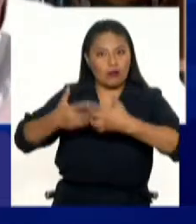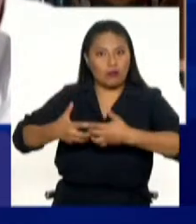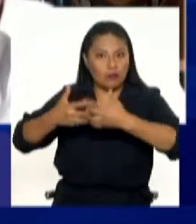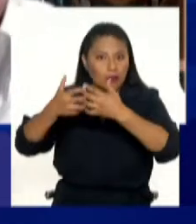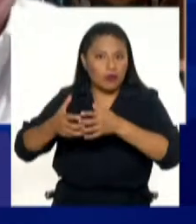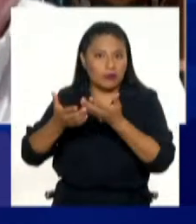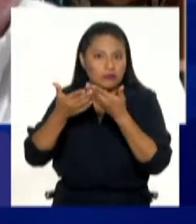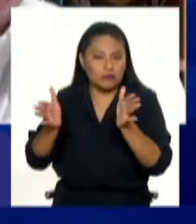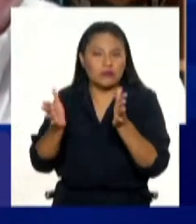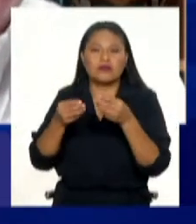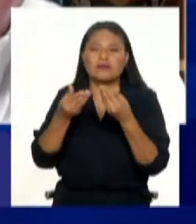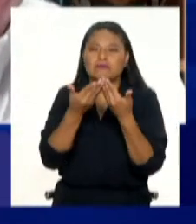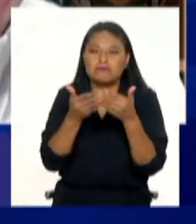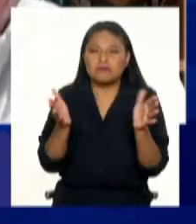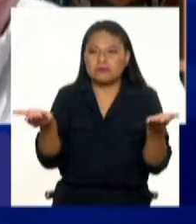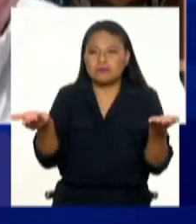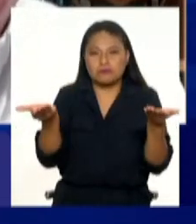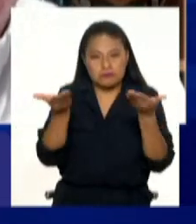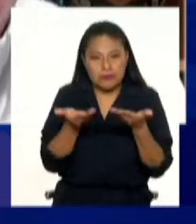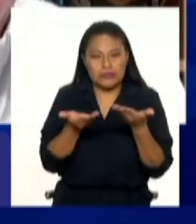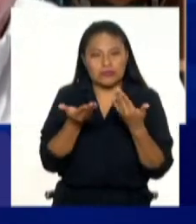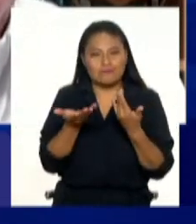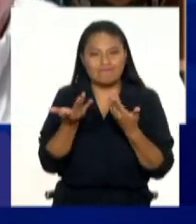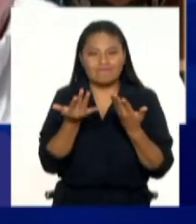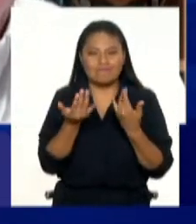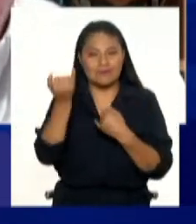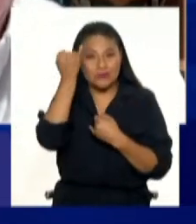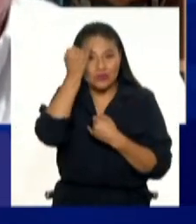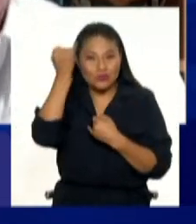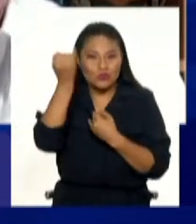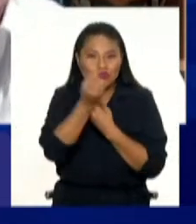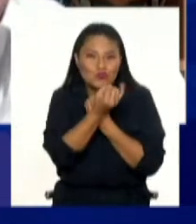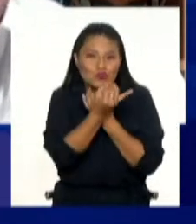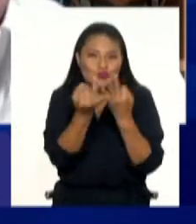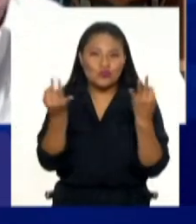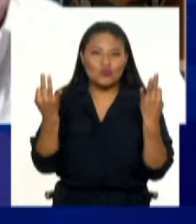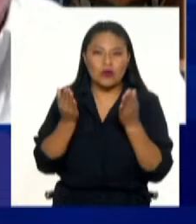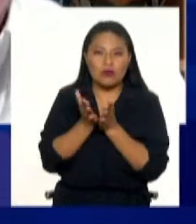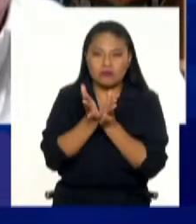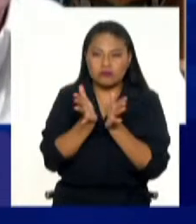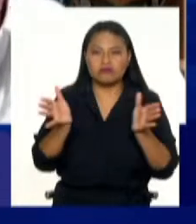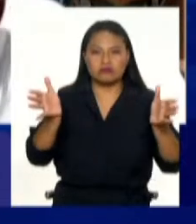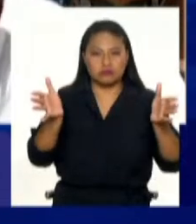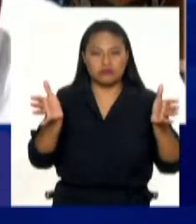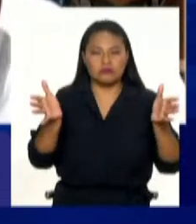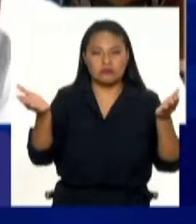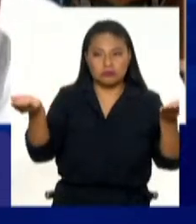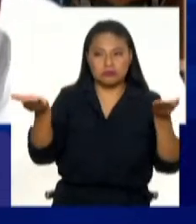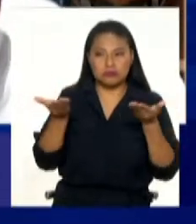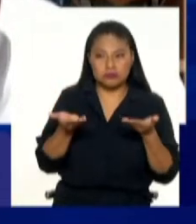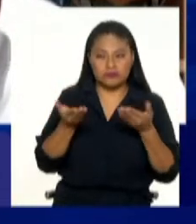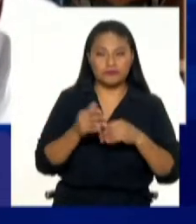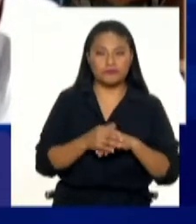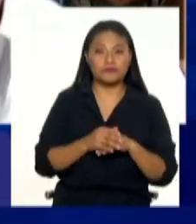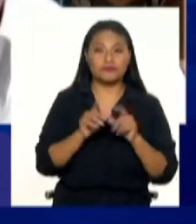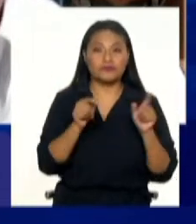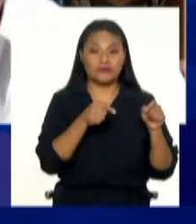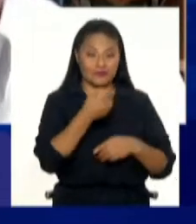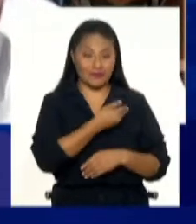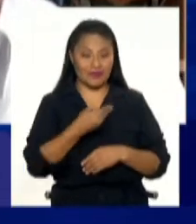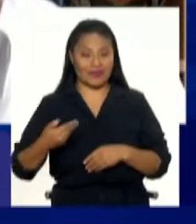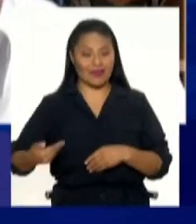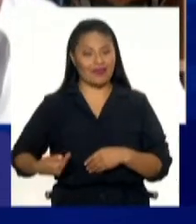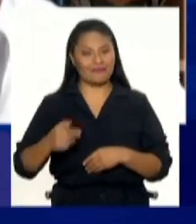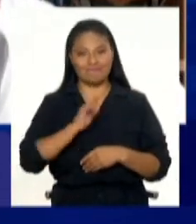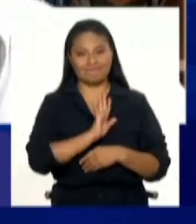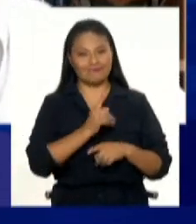pensar de manera más creativa, siempre es bueno conocer todos los ángulos. Lo que no vemos en el Estado, ¿no?